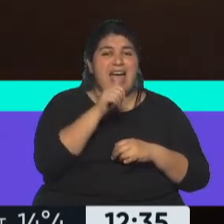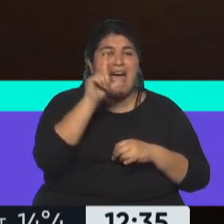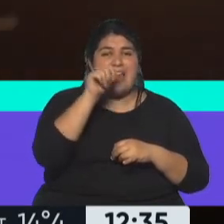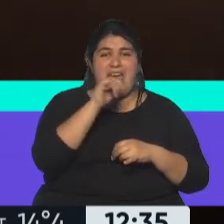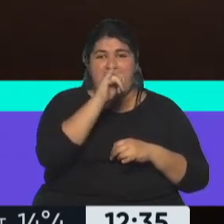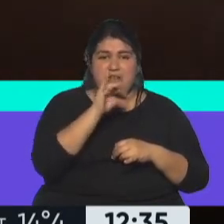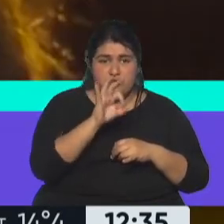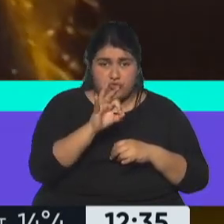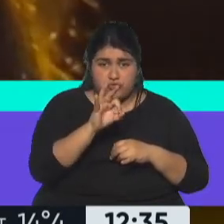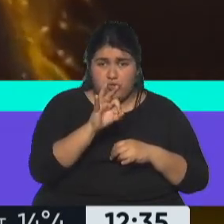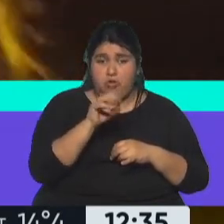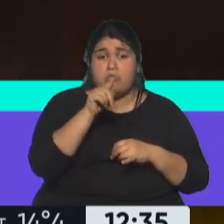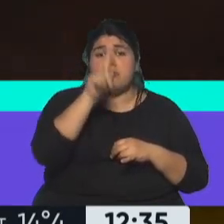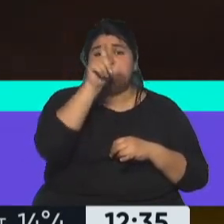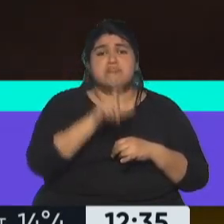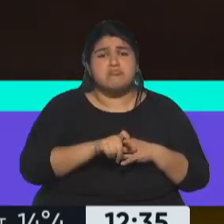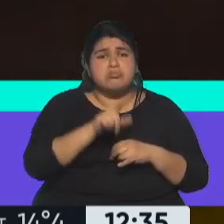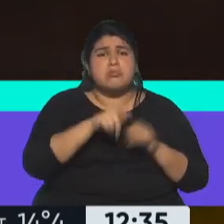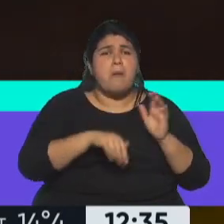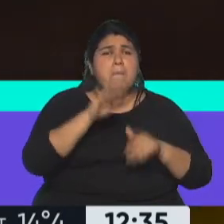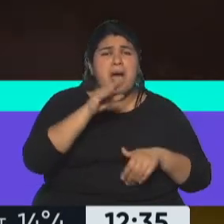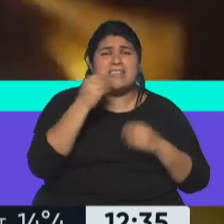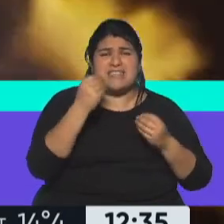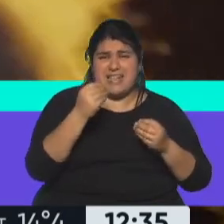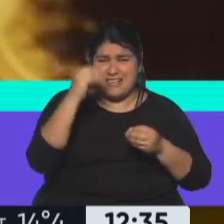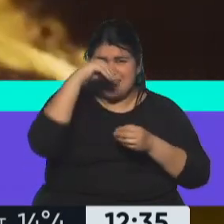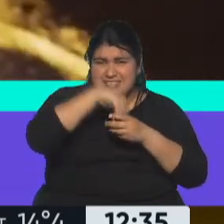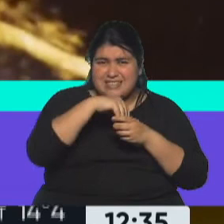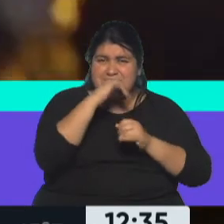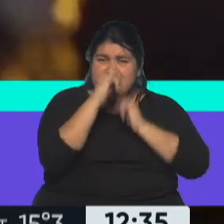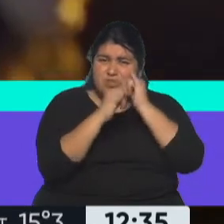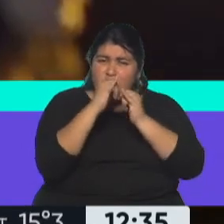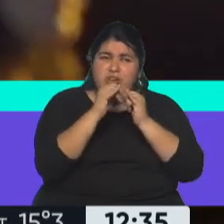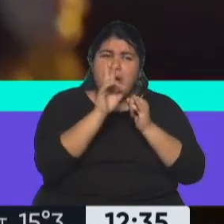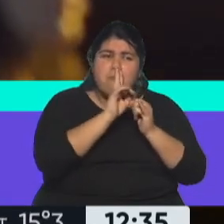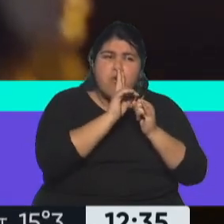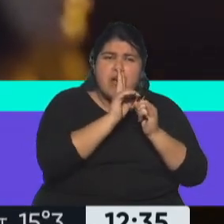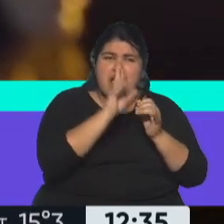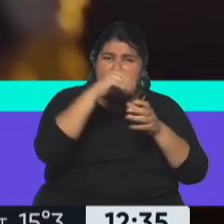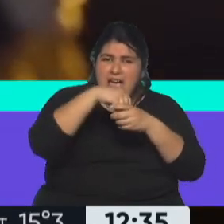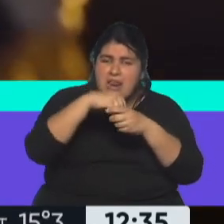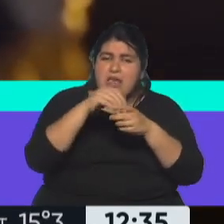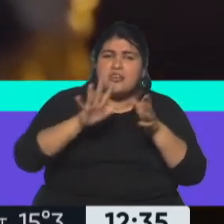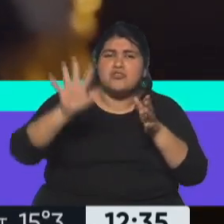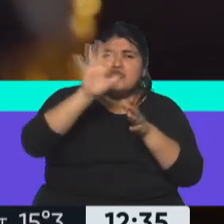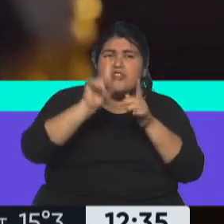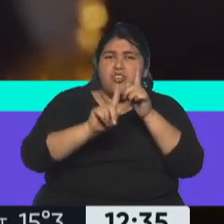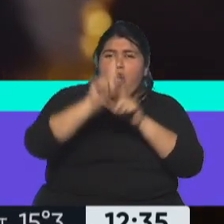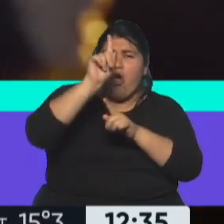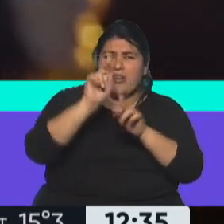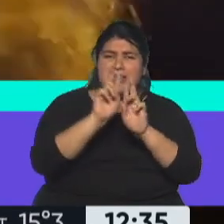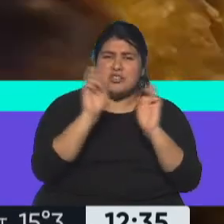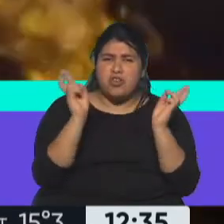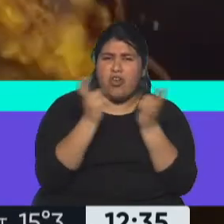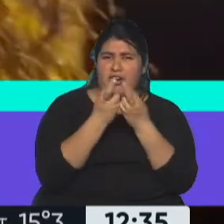hay que decir que es el universo de Julieta Lazo más el universo y el entramado que se arna entre las mujeres del norte, la sororidad